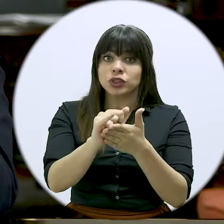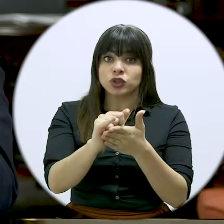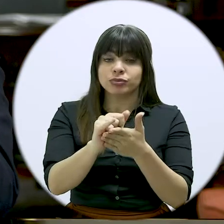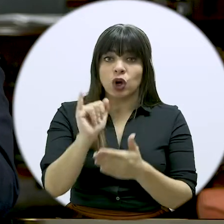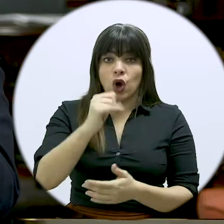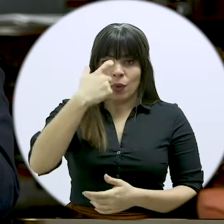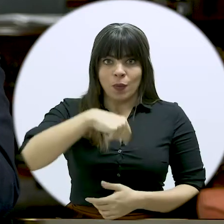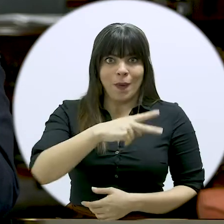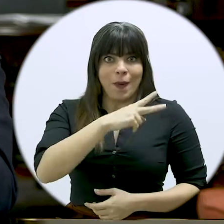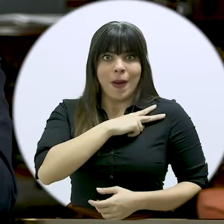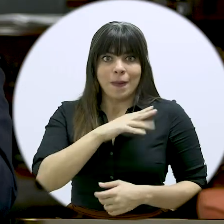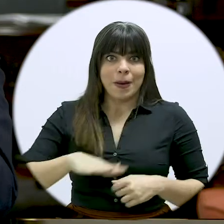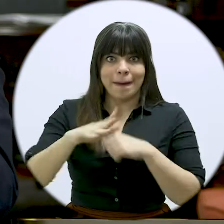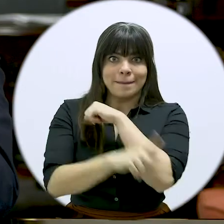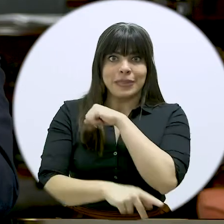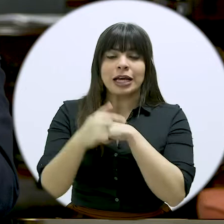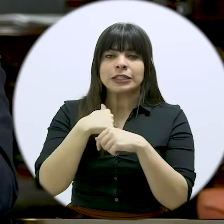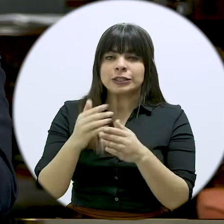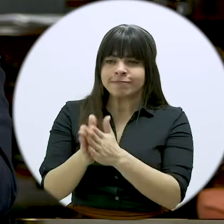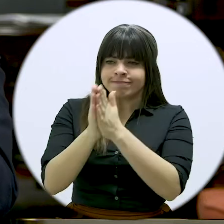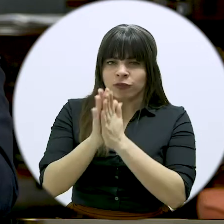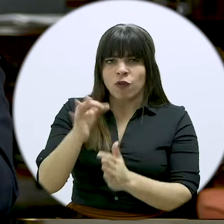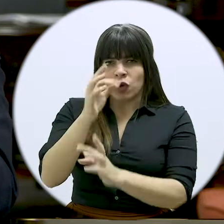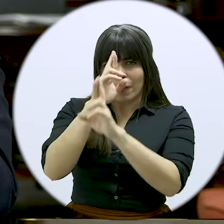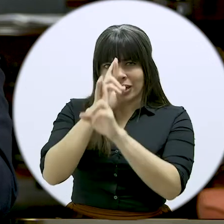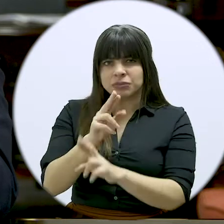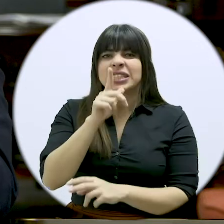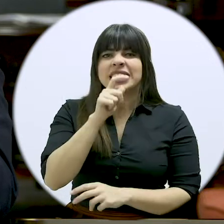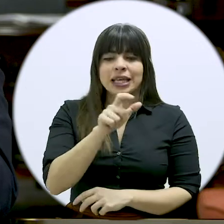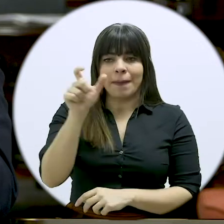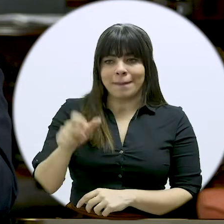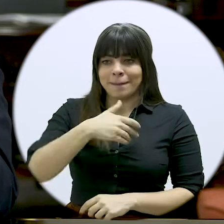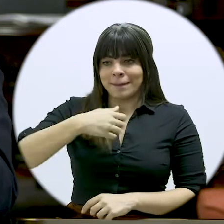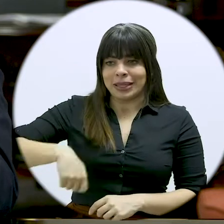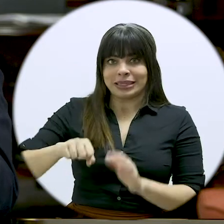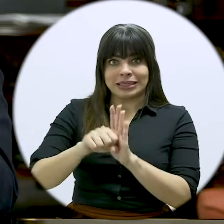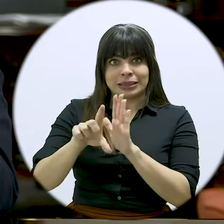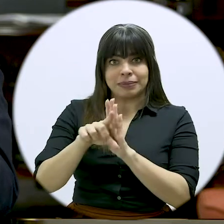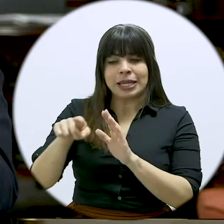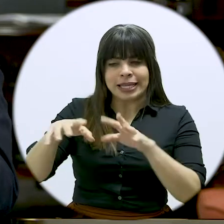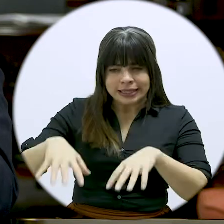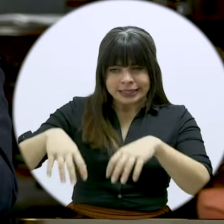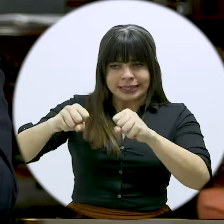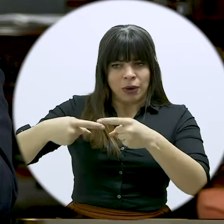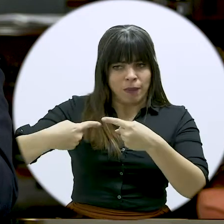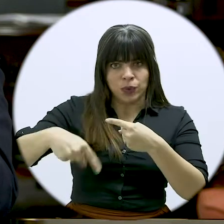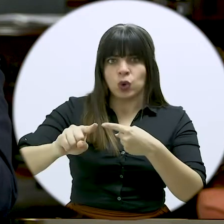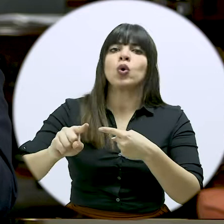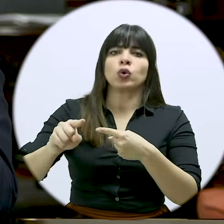Es por eso que, como Jefe de Estado, le he solicitado respetuosamente a la Presidenta de la Asamblea Legislativa